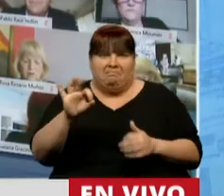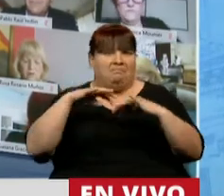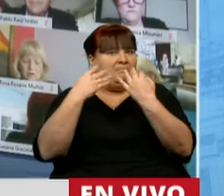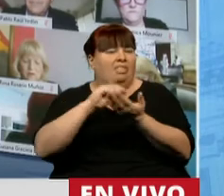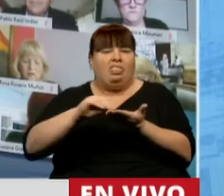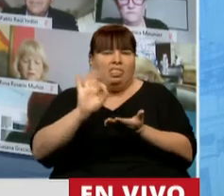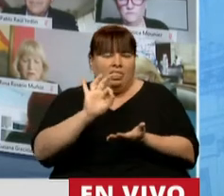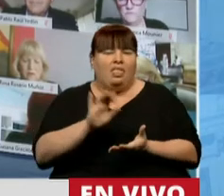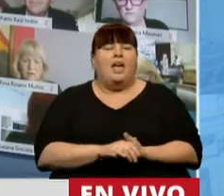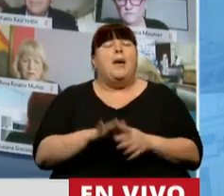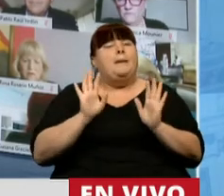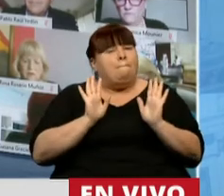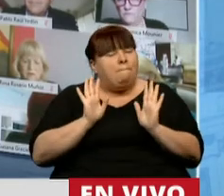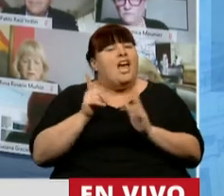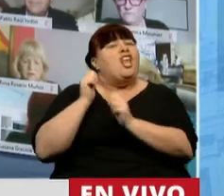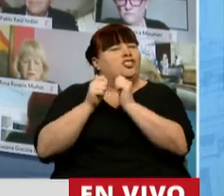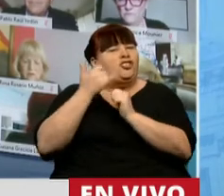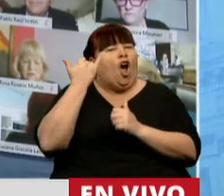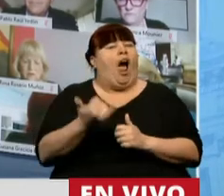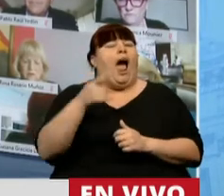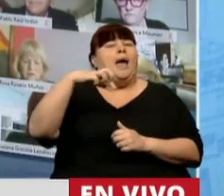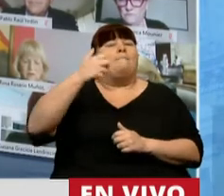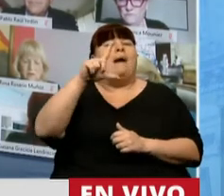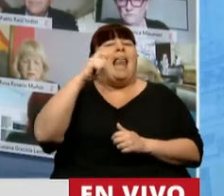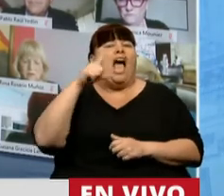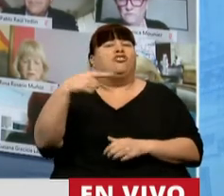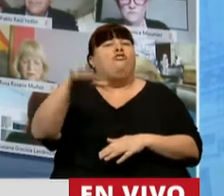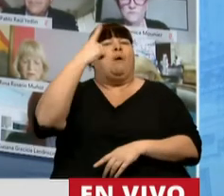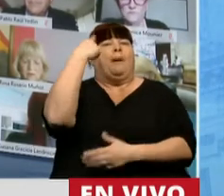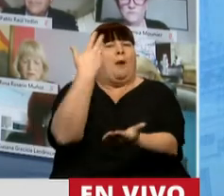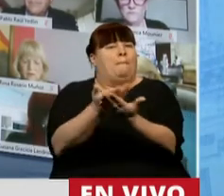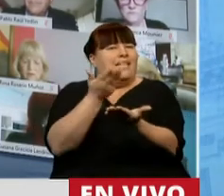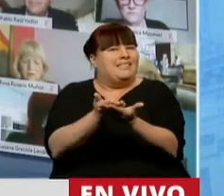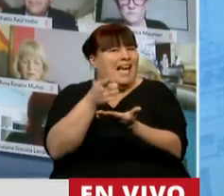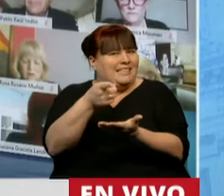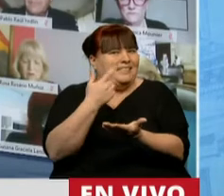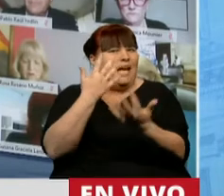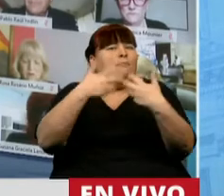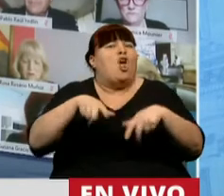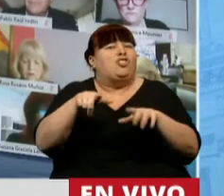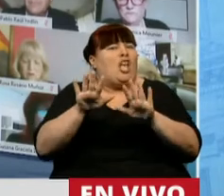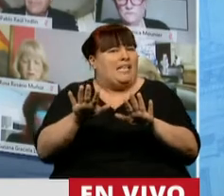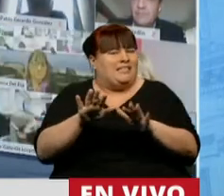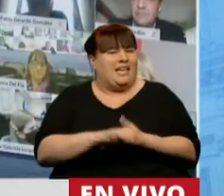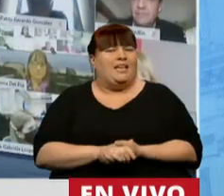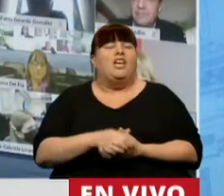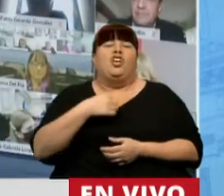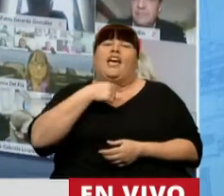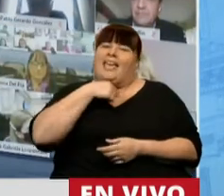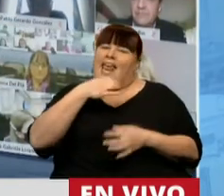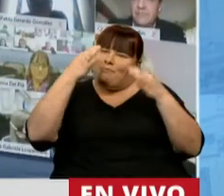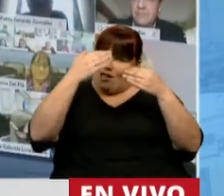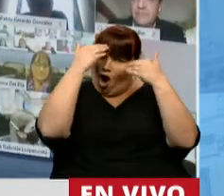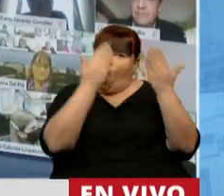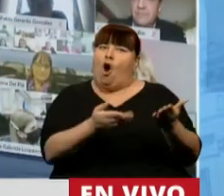recinto, aunque la historia marca a Alfredo Palacio como el que primero presentó un proyecto de estas características. Quiero hacer un